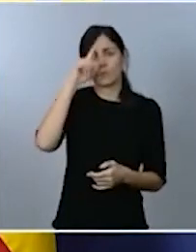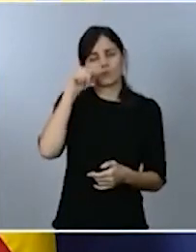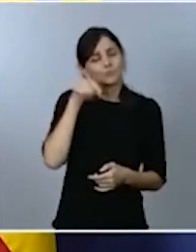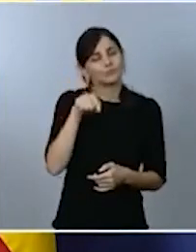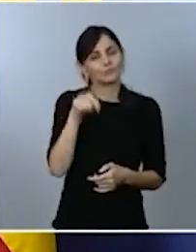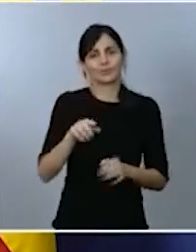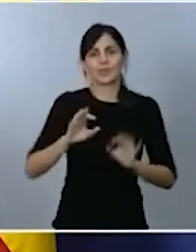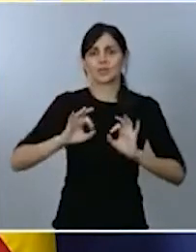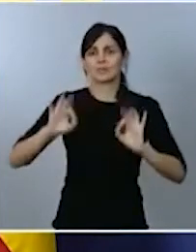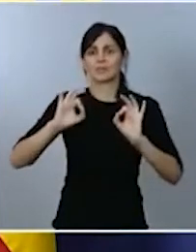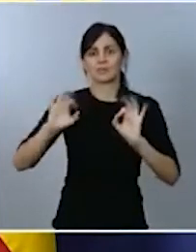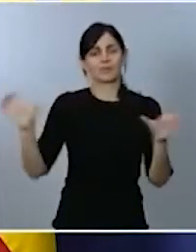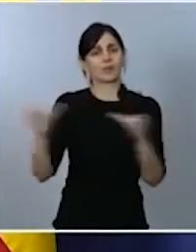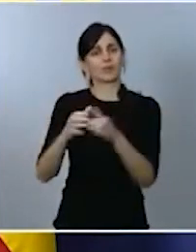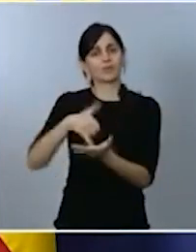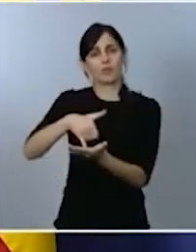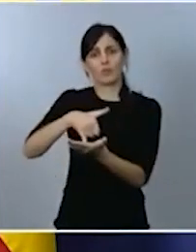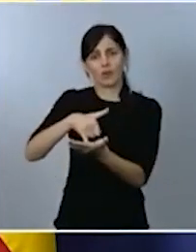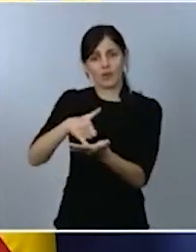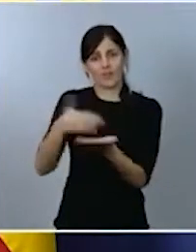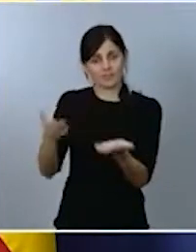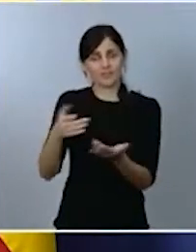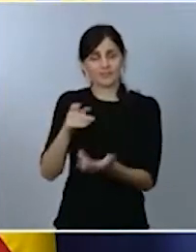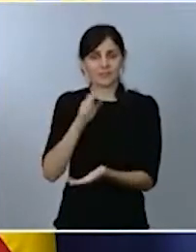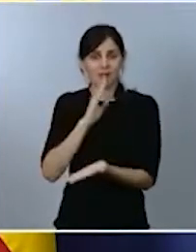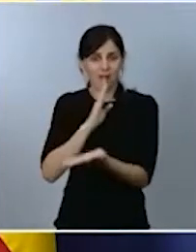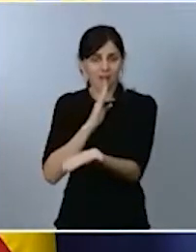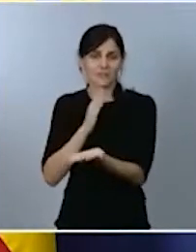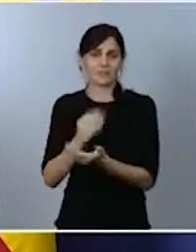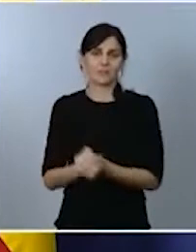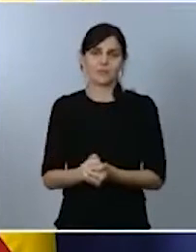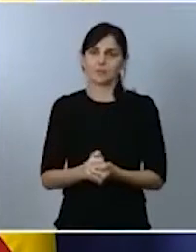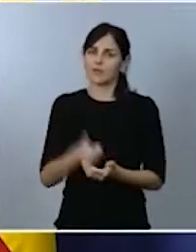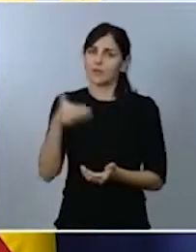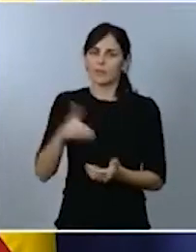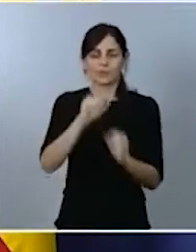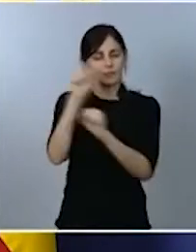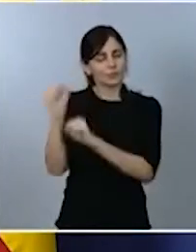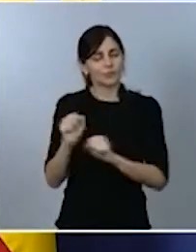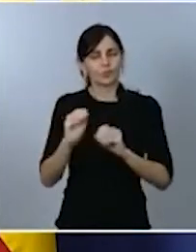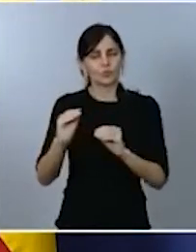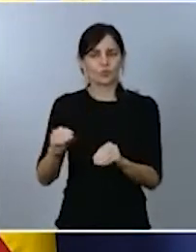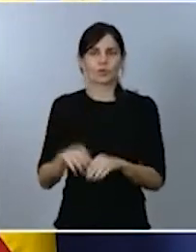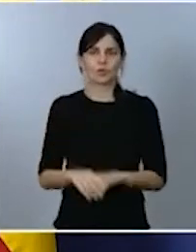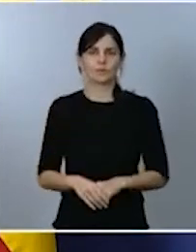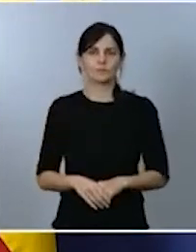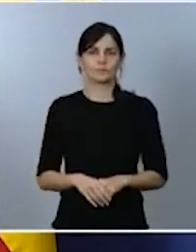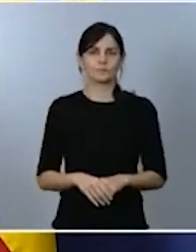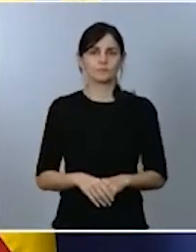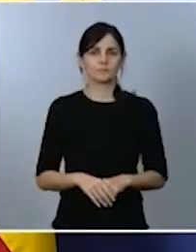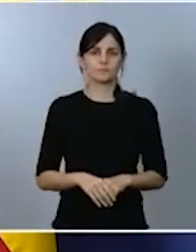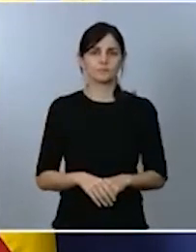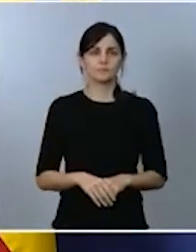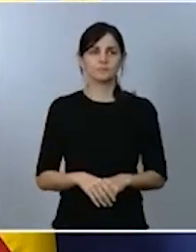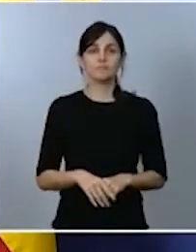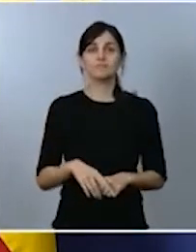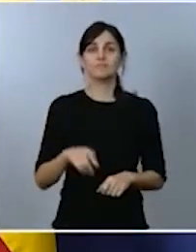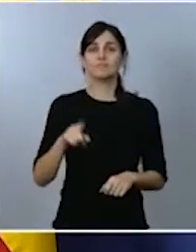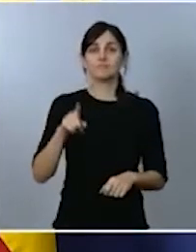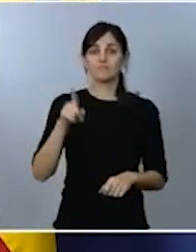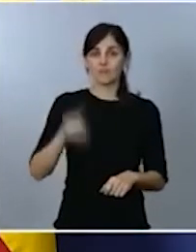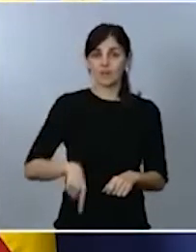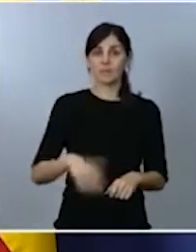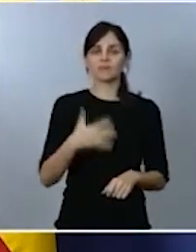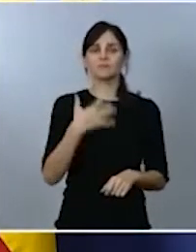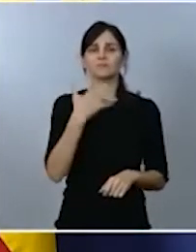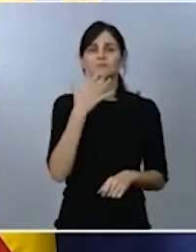vulnerables. Con el impulso, hace poco, recientemente, también señalizamos los 100 puntos negros